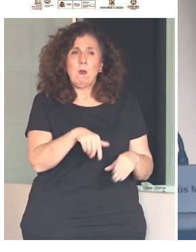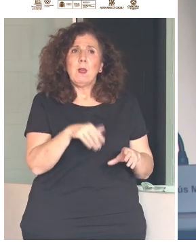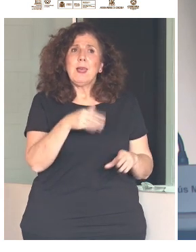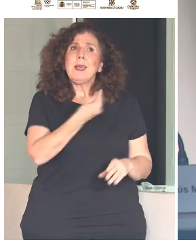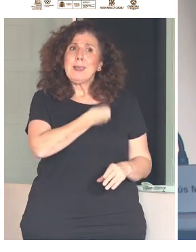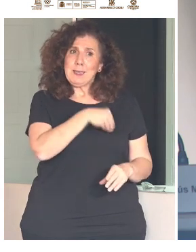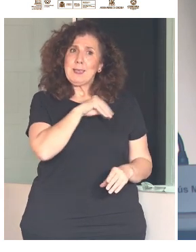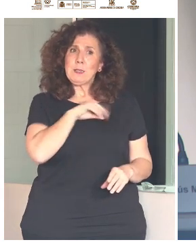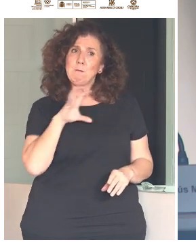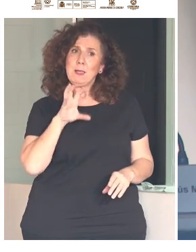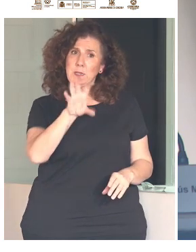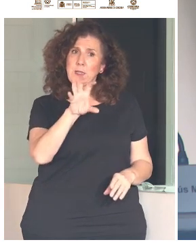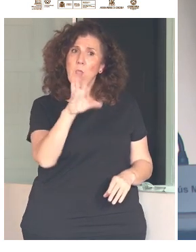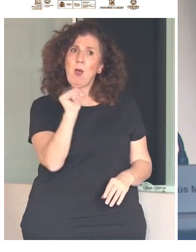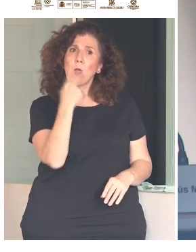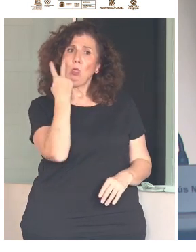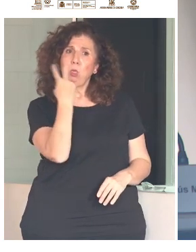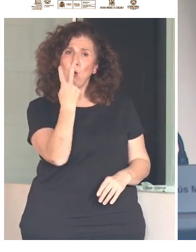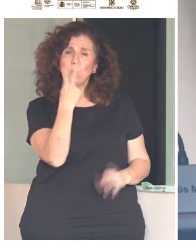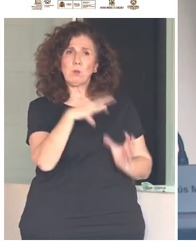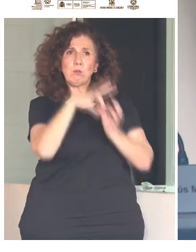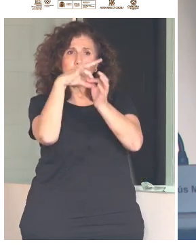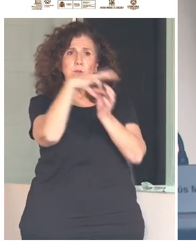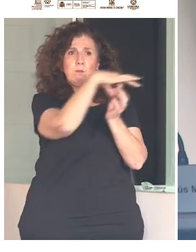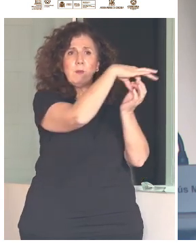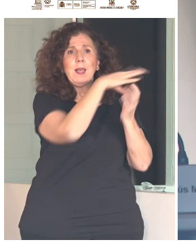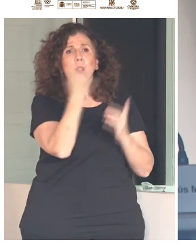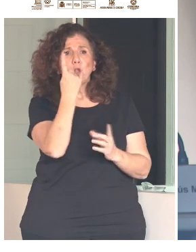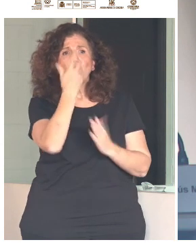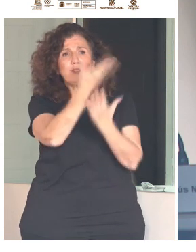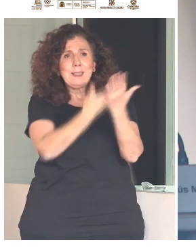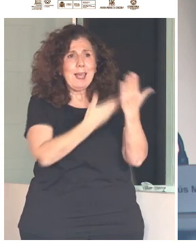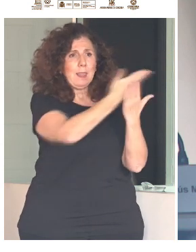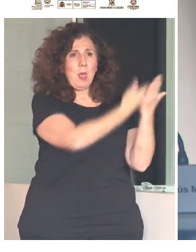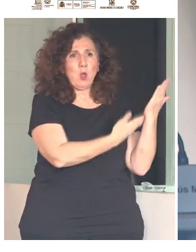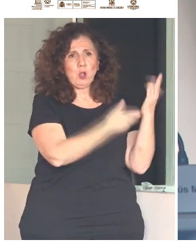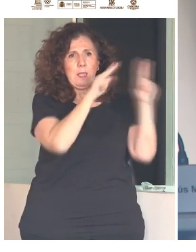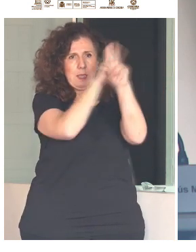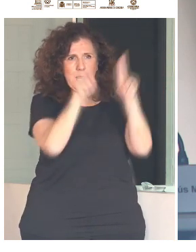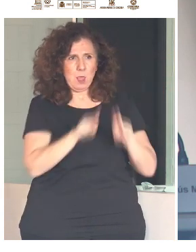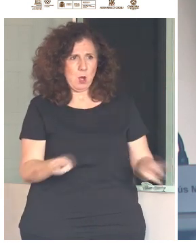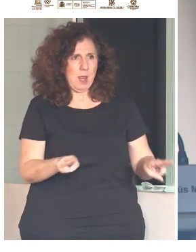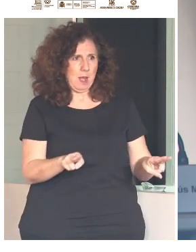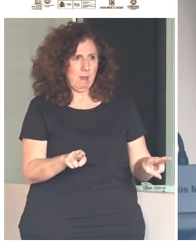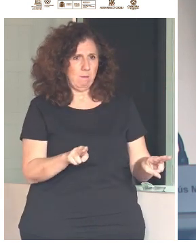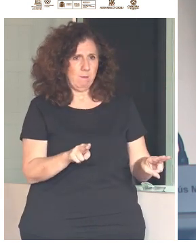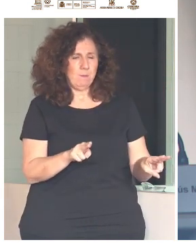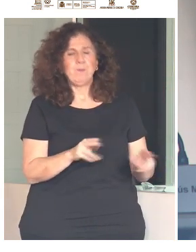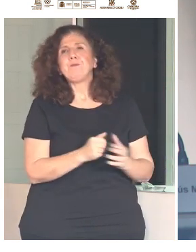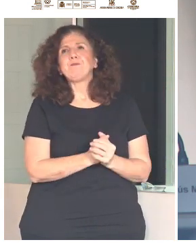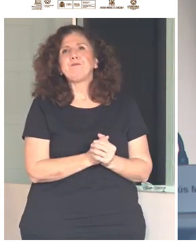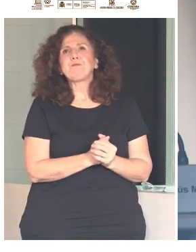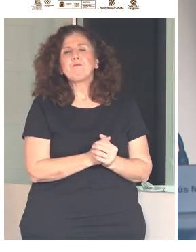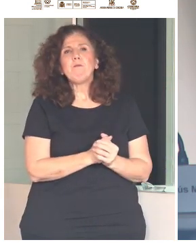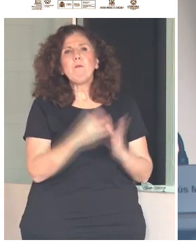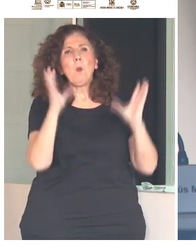somos signatarios de dos tratados internacionales que nos interpelen directamente en esta cuestión. Está